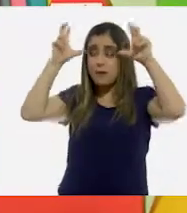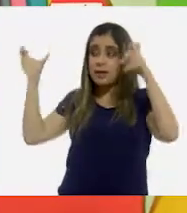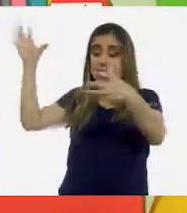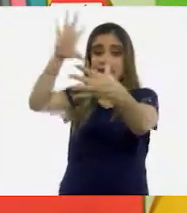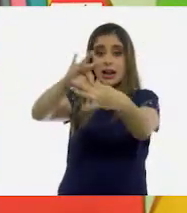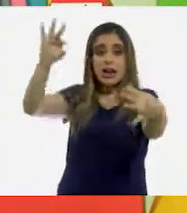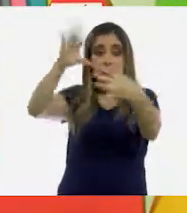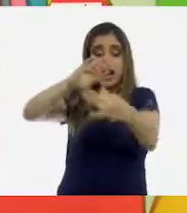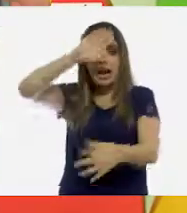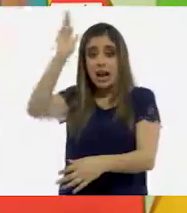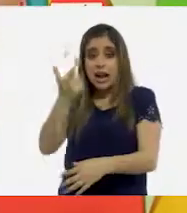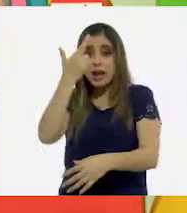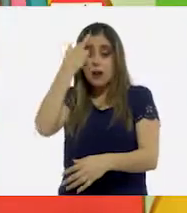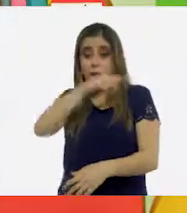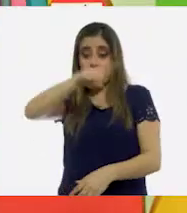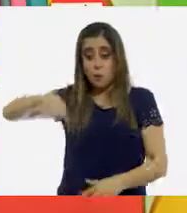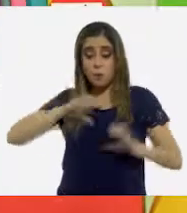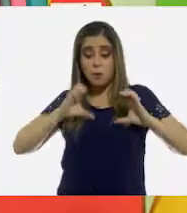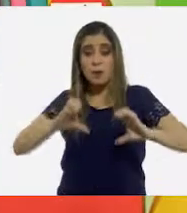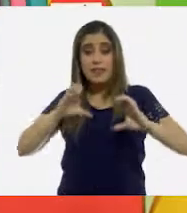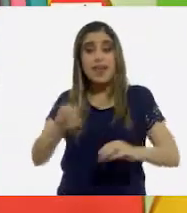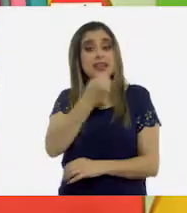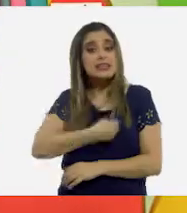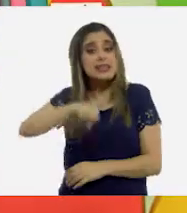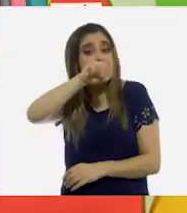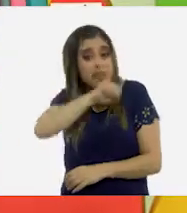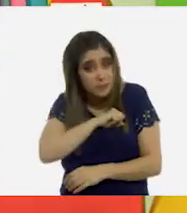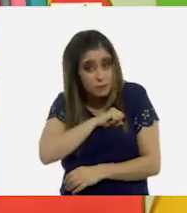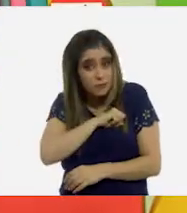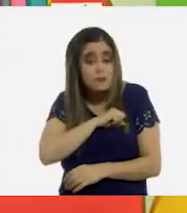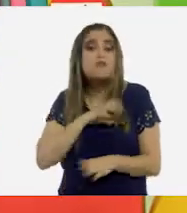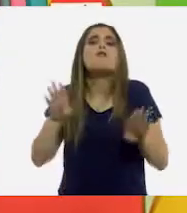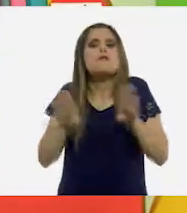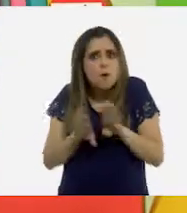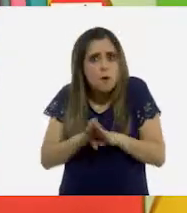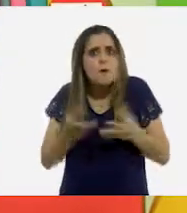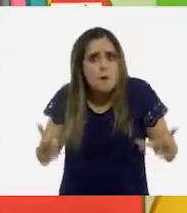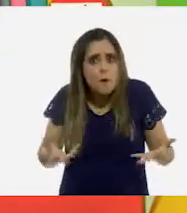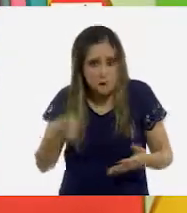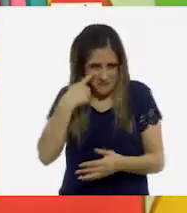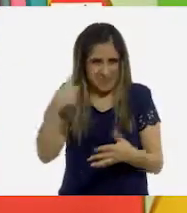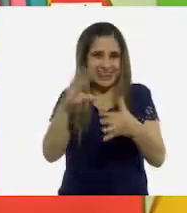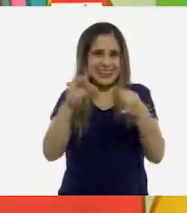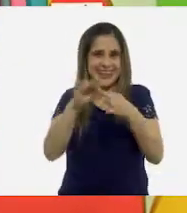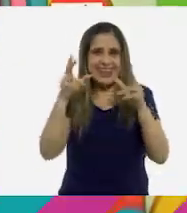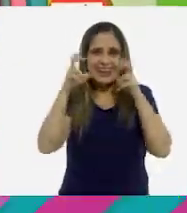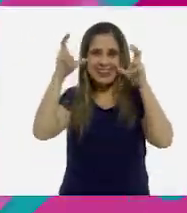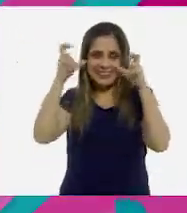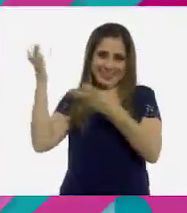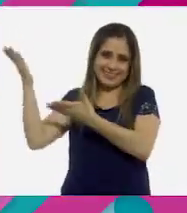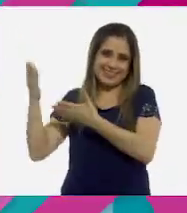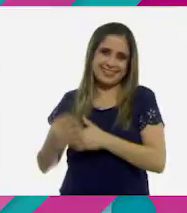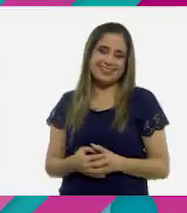importancia de cuidar nuestra salud mediante algunas prácticas de higiene. ¡Adelante Ajo Listo!